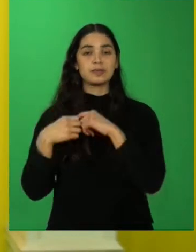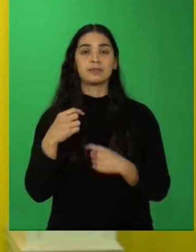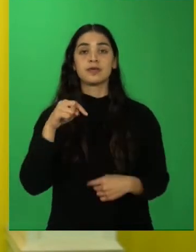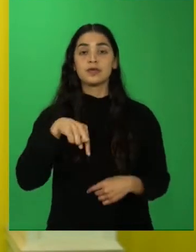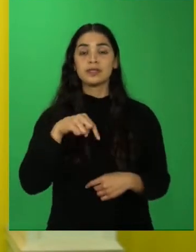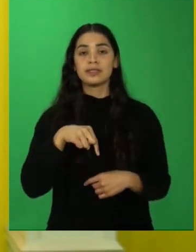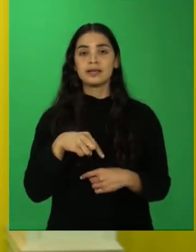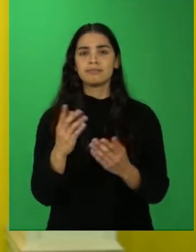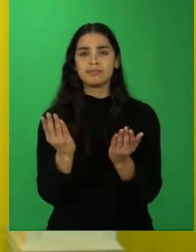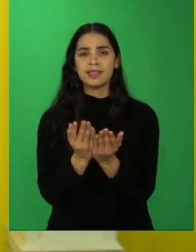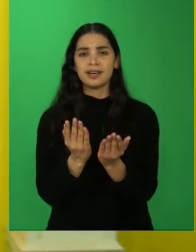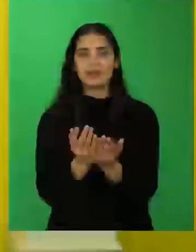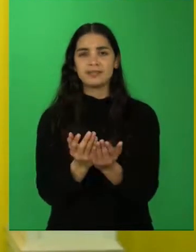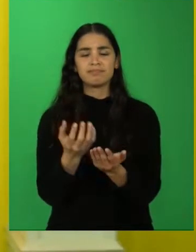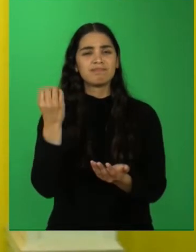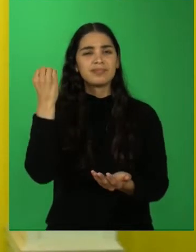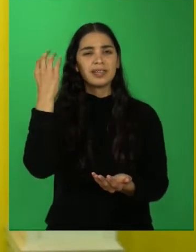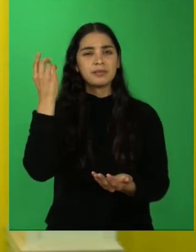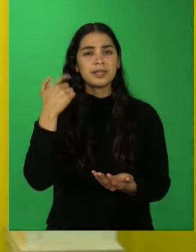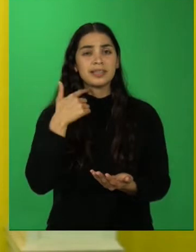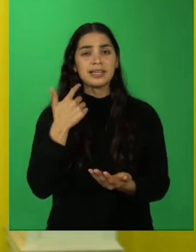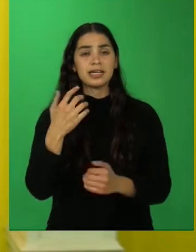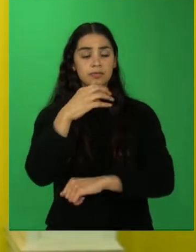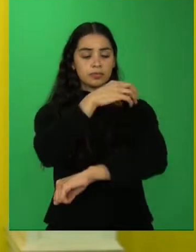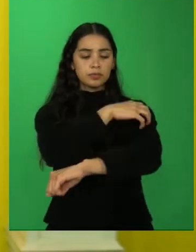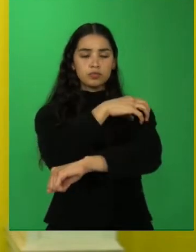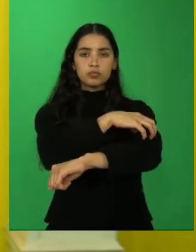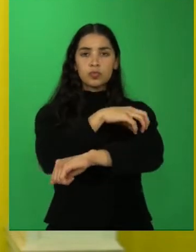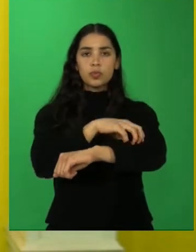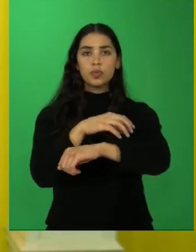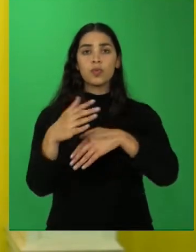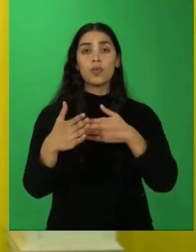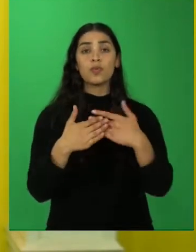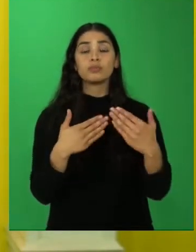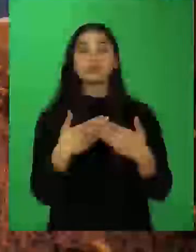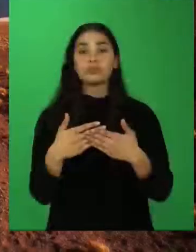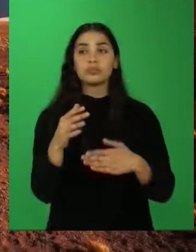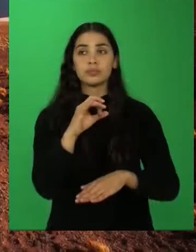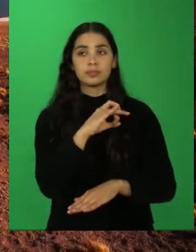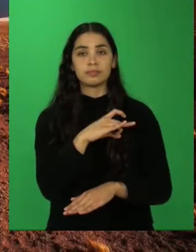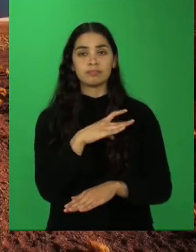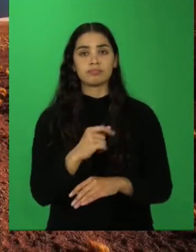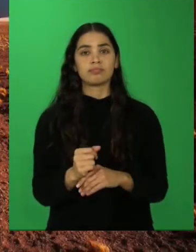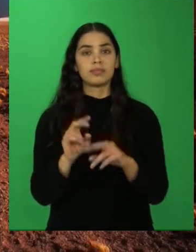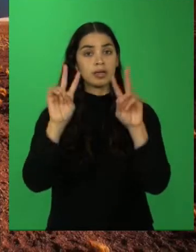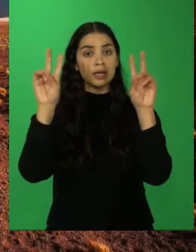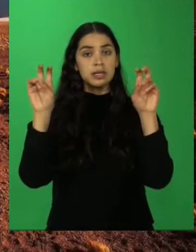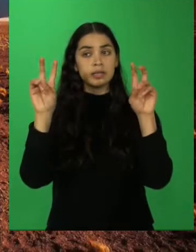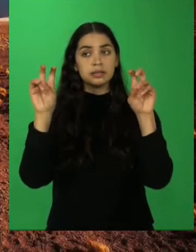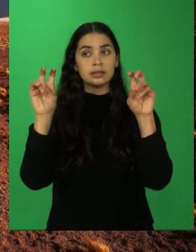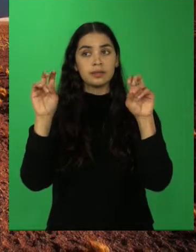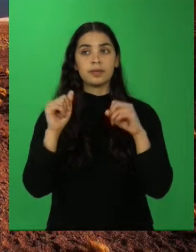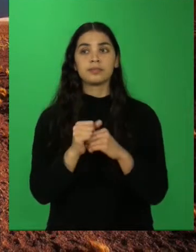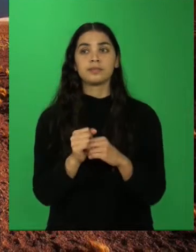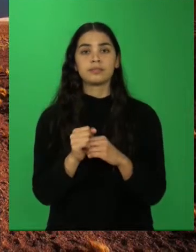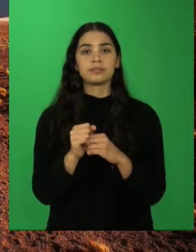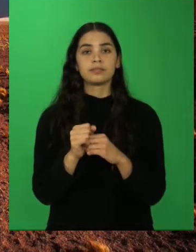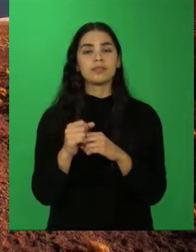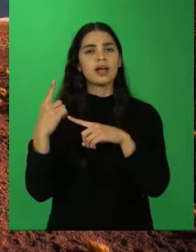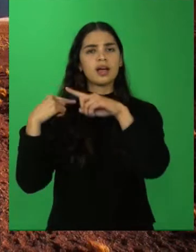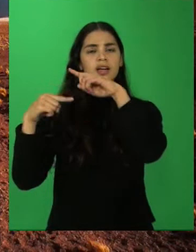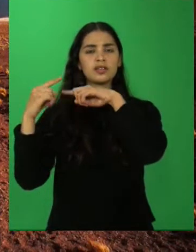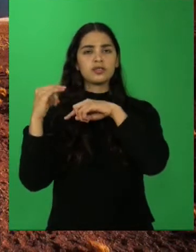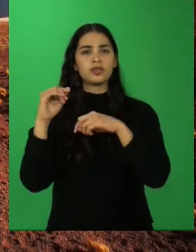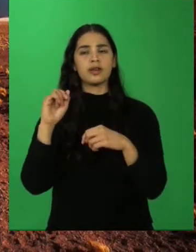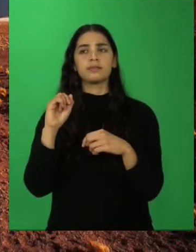hoy vamos a aprender sobre las zonas naturales de Chile. El contenido es Geografía de Chile. Nuestro objetivo de aprendizaje